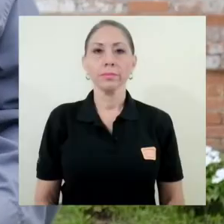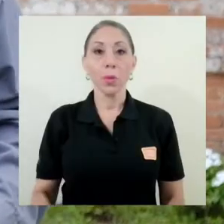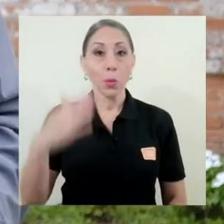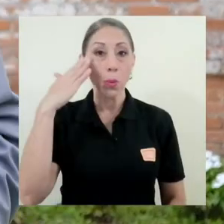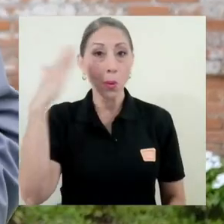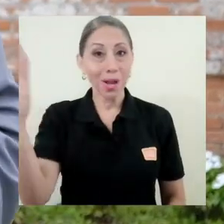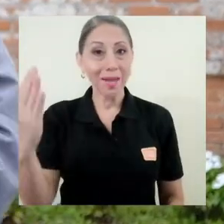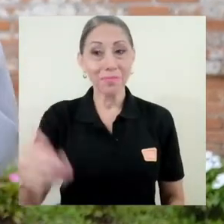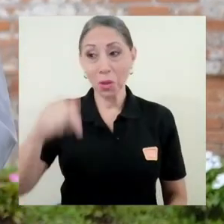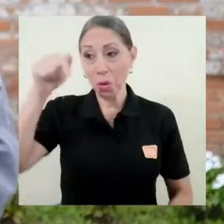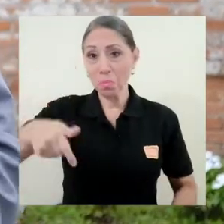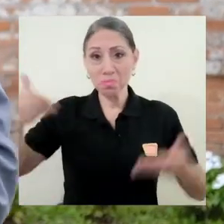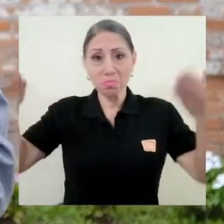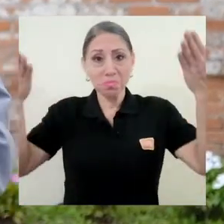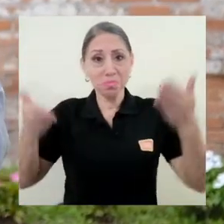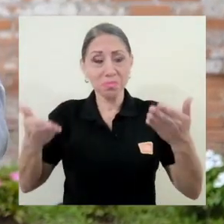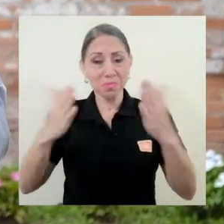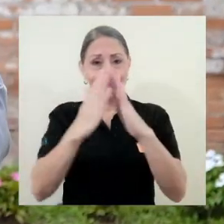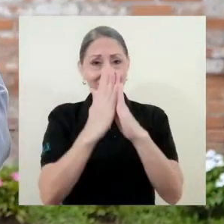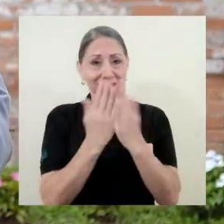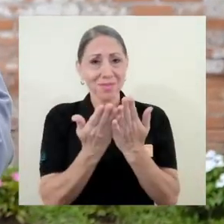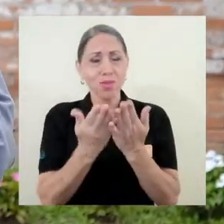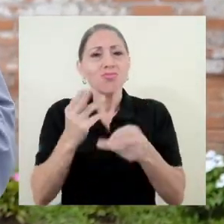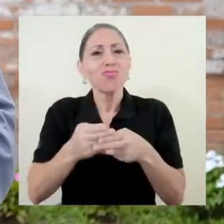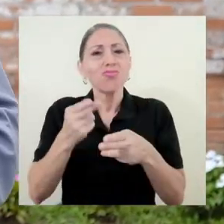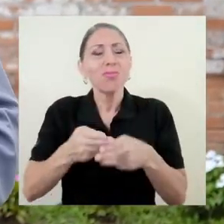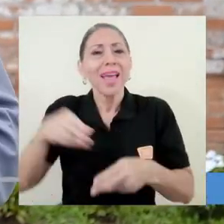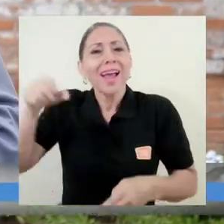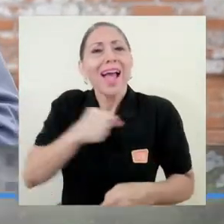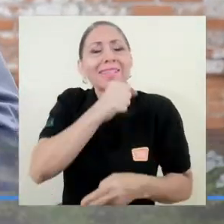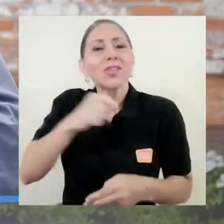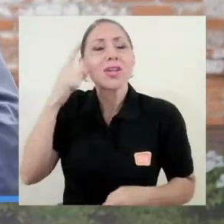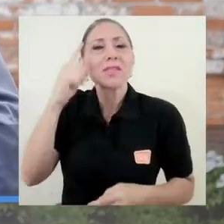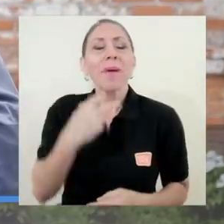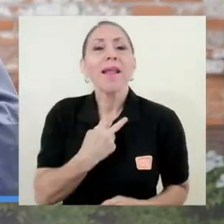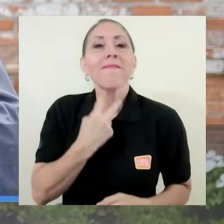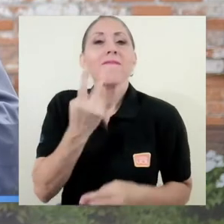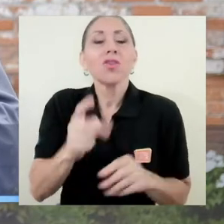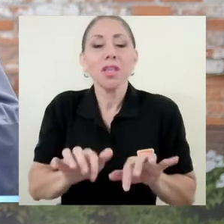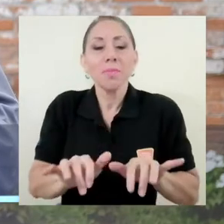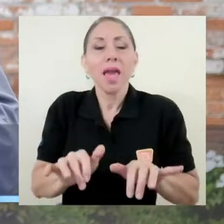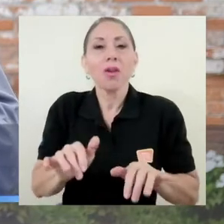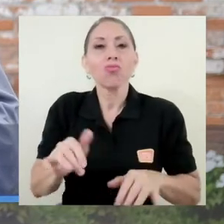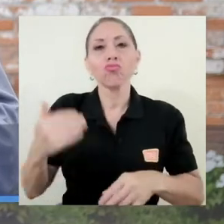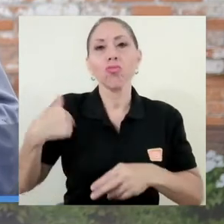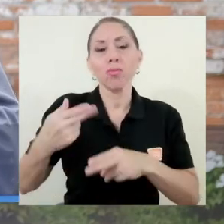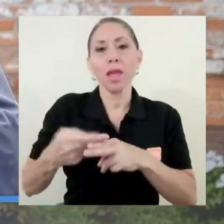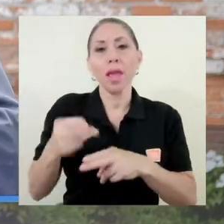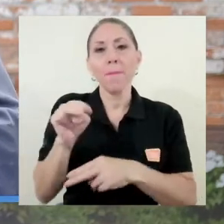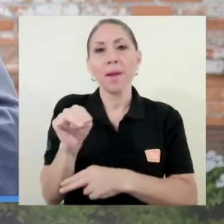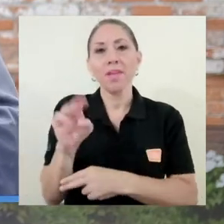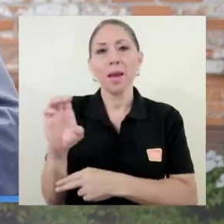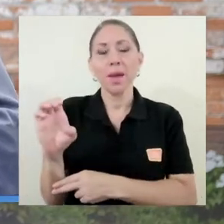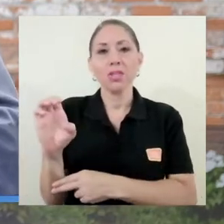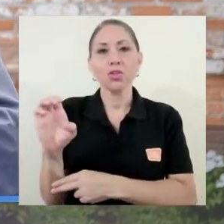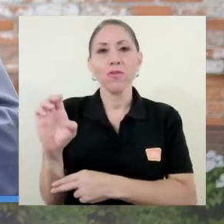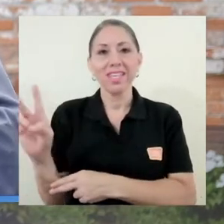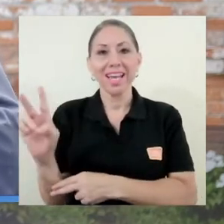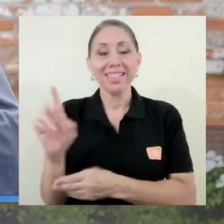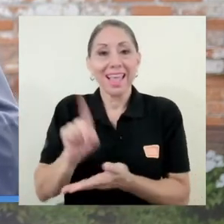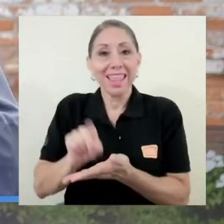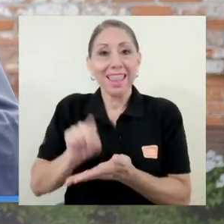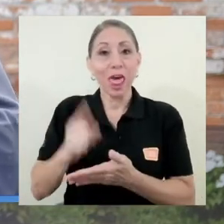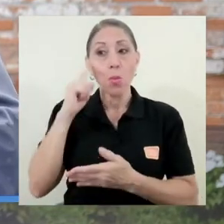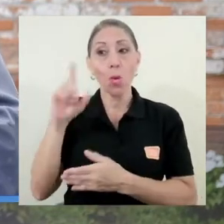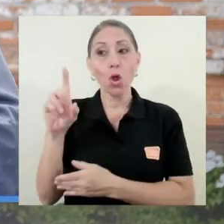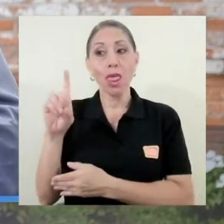Hola, hoy vengo a presentarles el libro Canciones para Voz y Piano de Marvin Camacho Villegas Editado por Diego Castillo Calvo